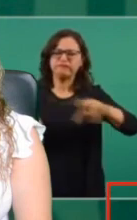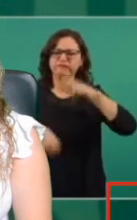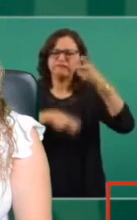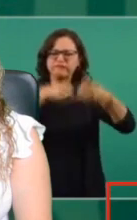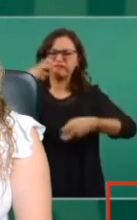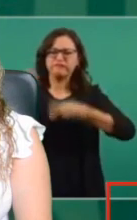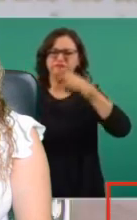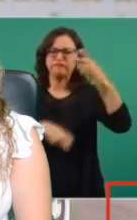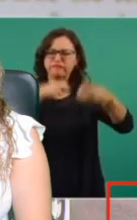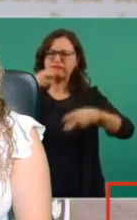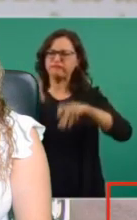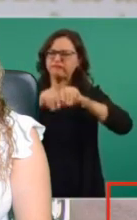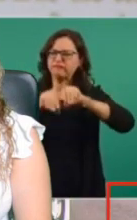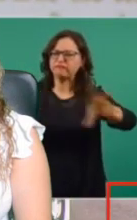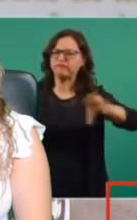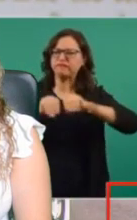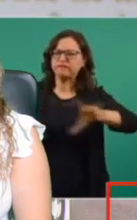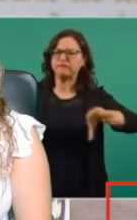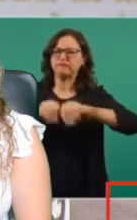hablando del tema,